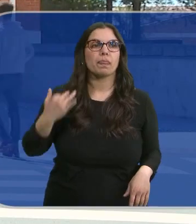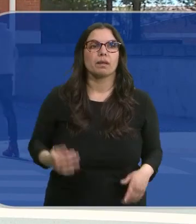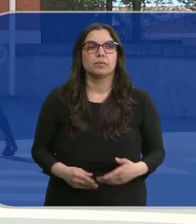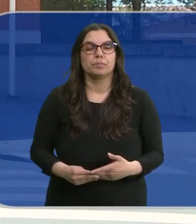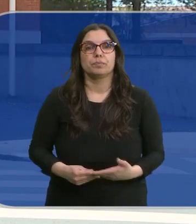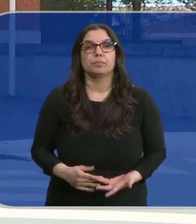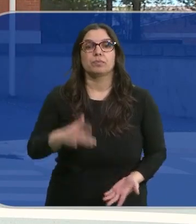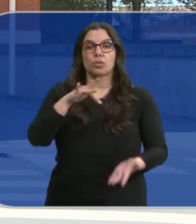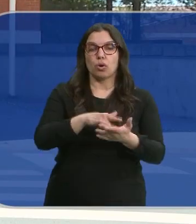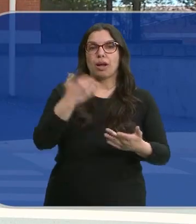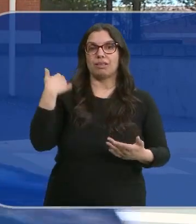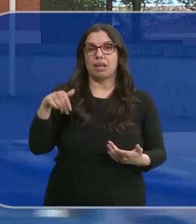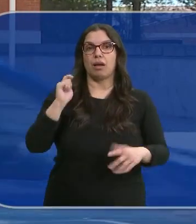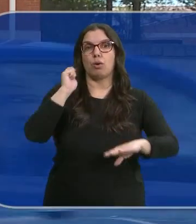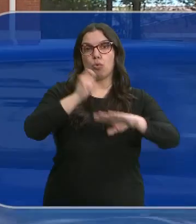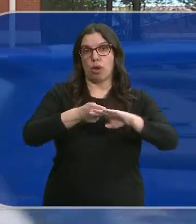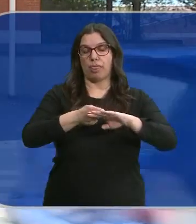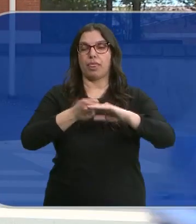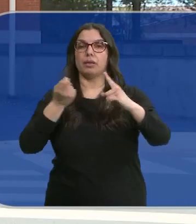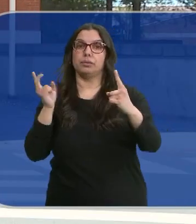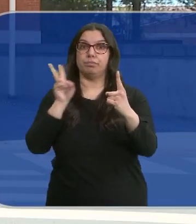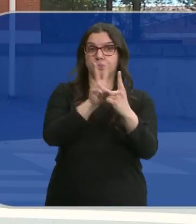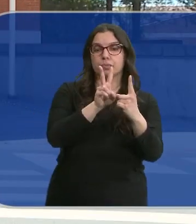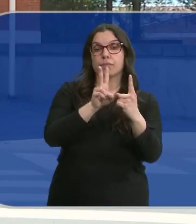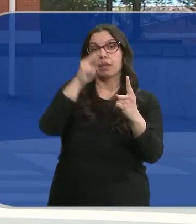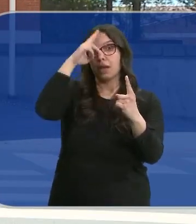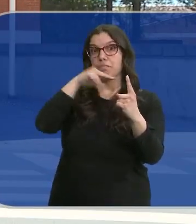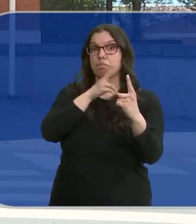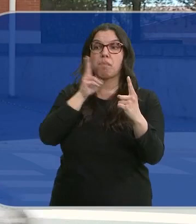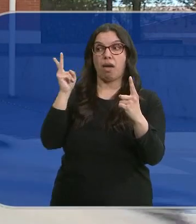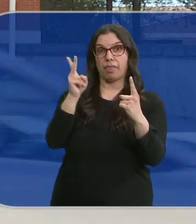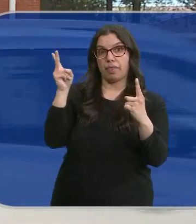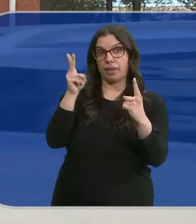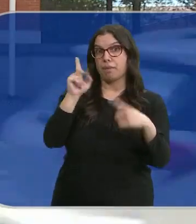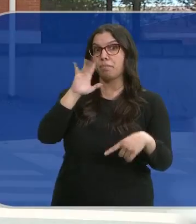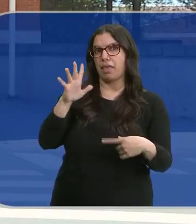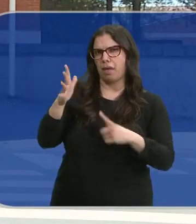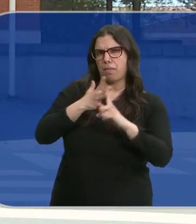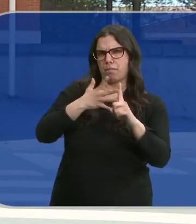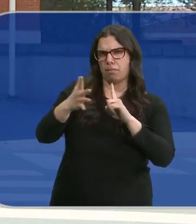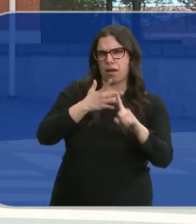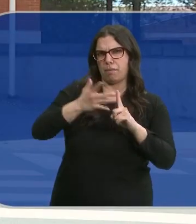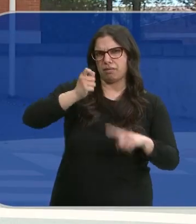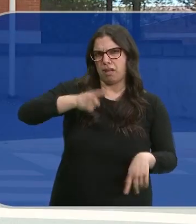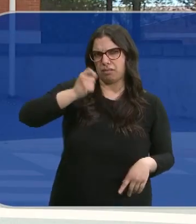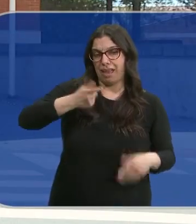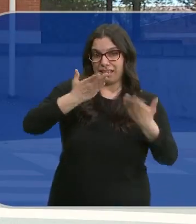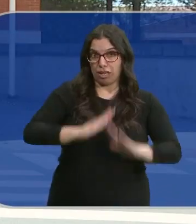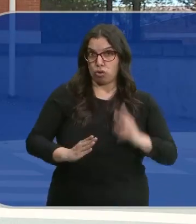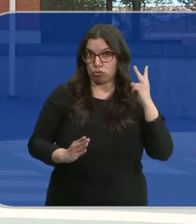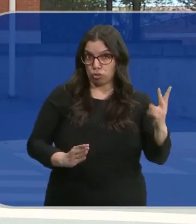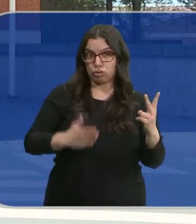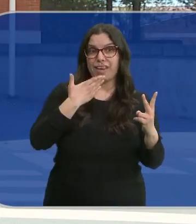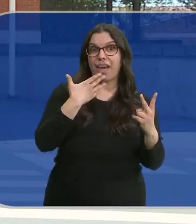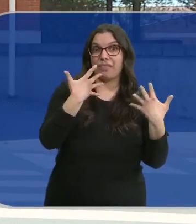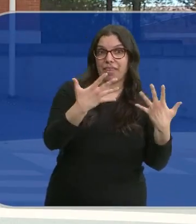Después de haber pasado a disposición judicial los padres acusados por un presunto delito de malos tratos de forma continuada hacia sus hijos